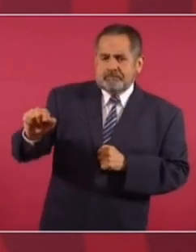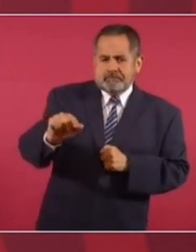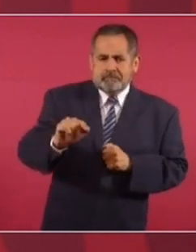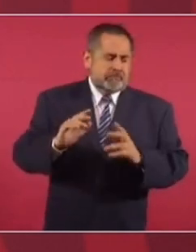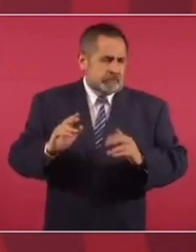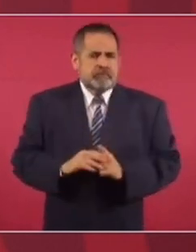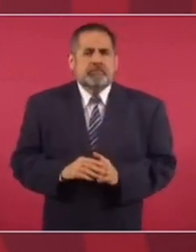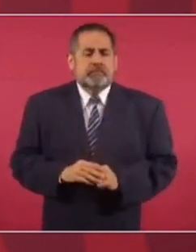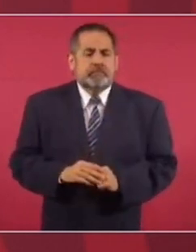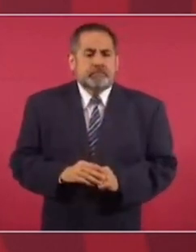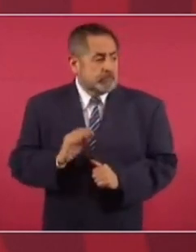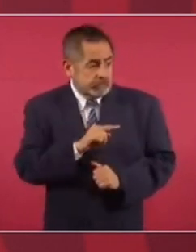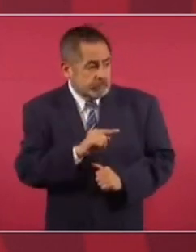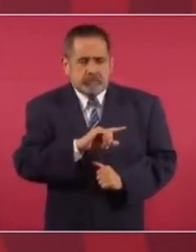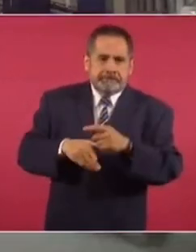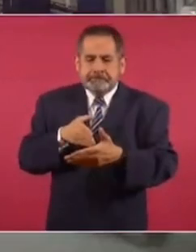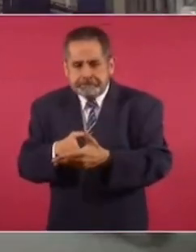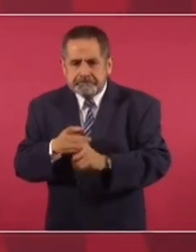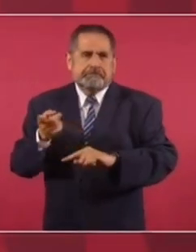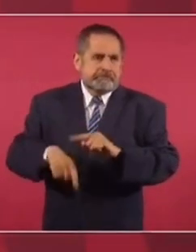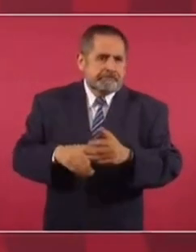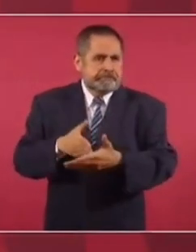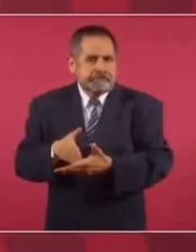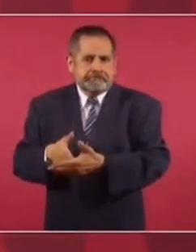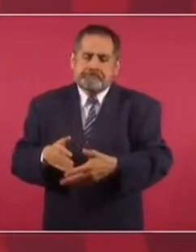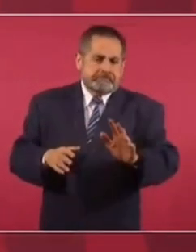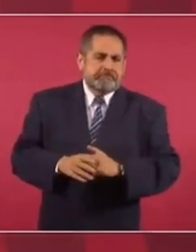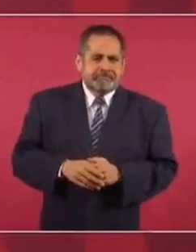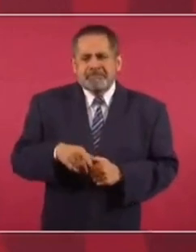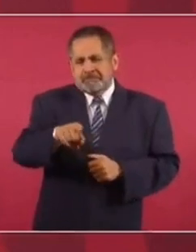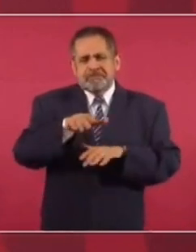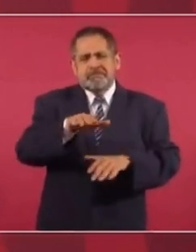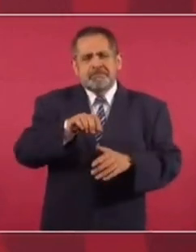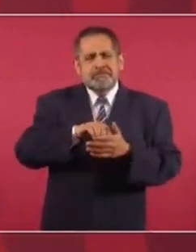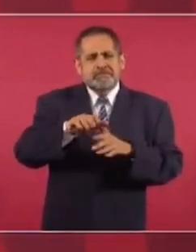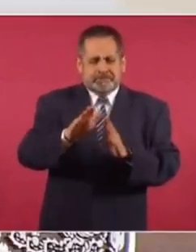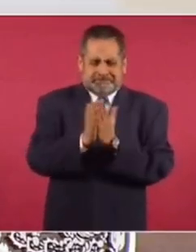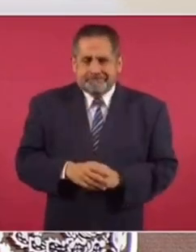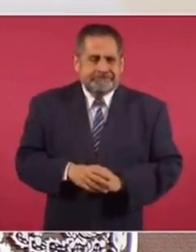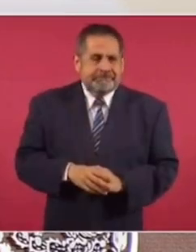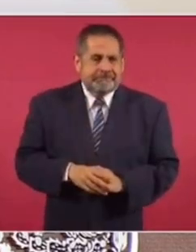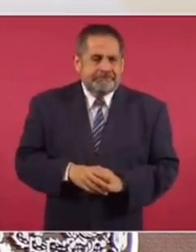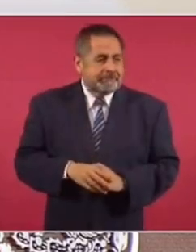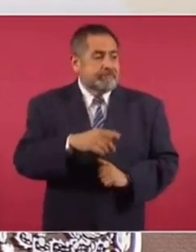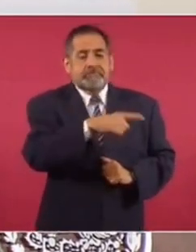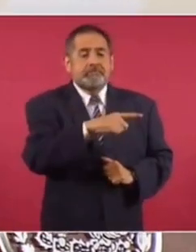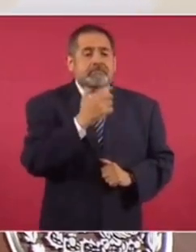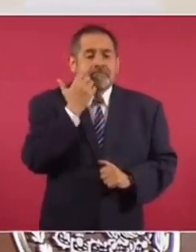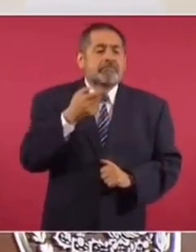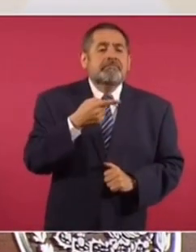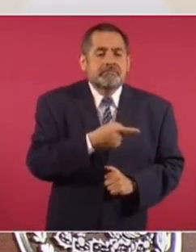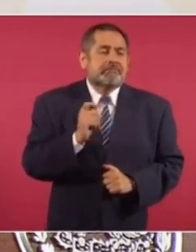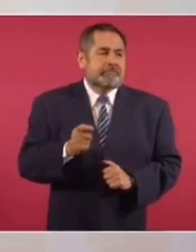¿Se puede acudir a otra instancia? Y ya lo sabíamos lo de los libros, pues imagínense que quisieran